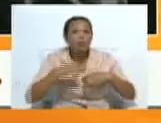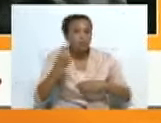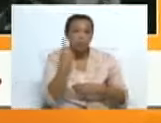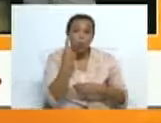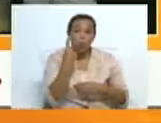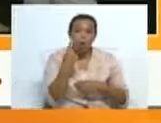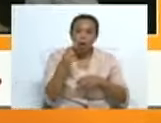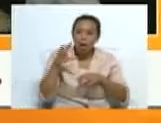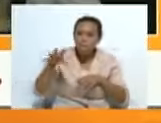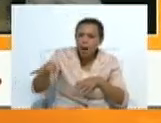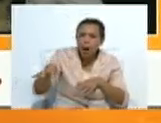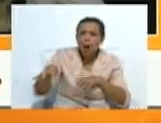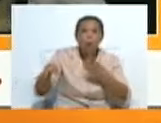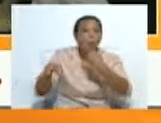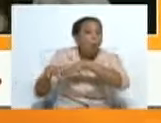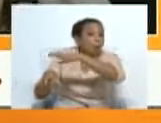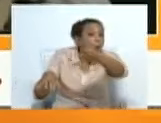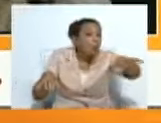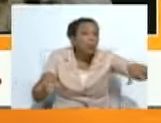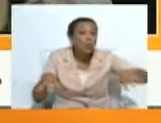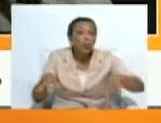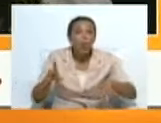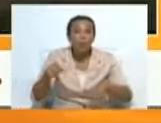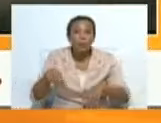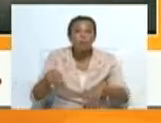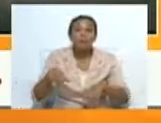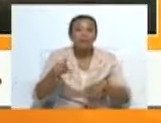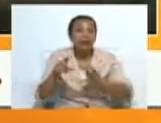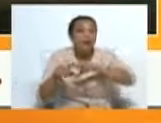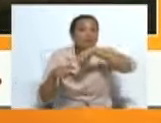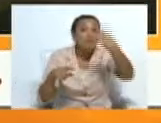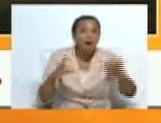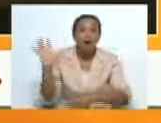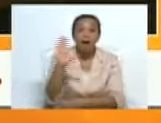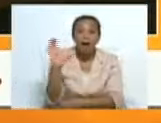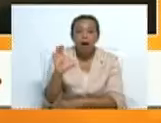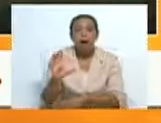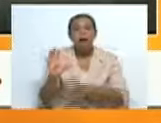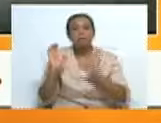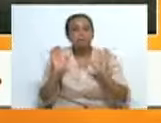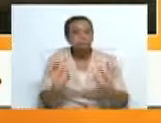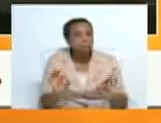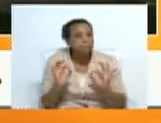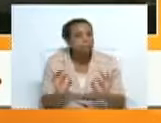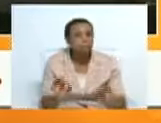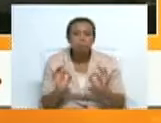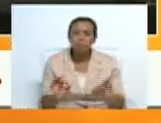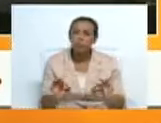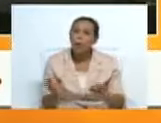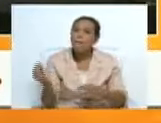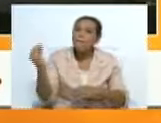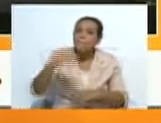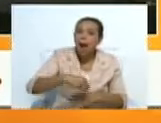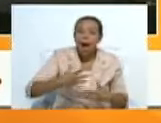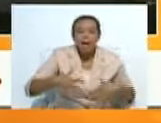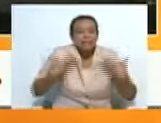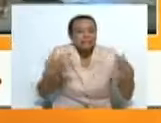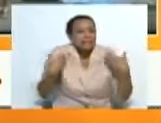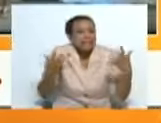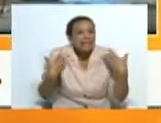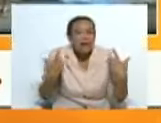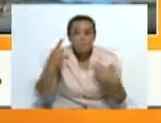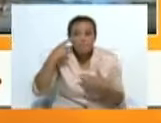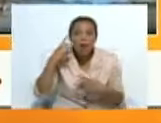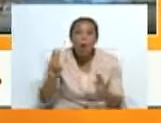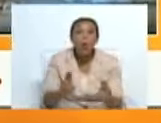en la sala Aracatabla, sino en toda la gira que damos al interior del país, que fue la que más me emocionó. Porque